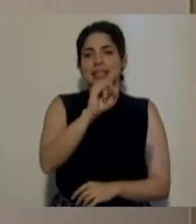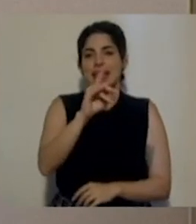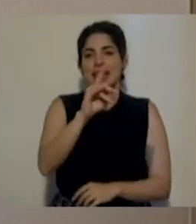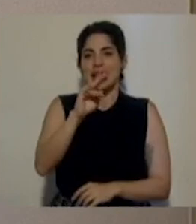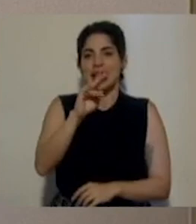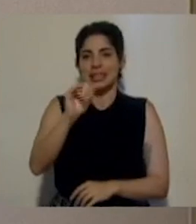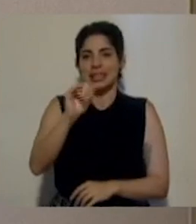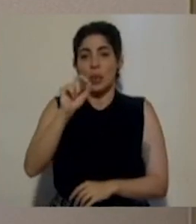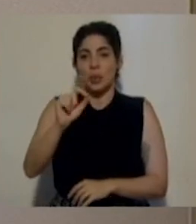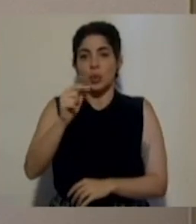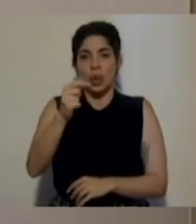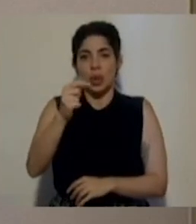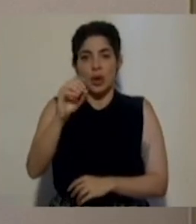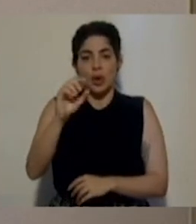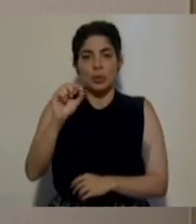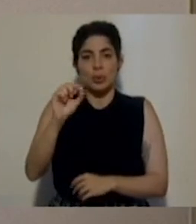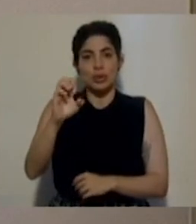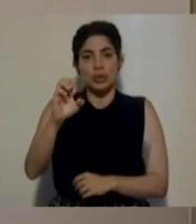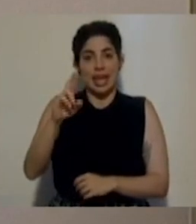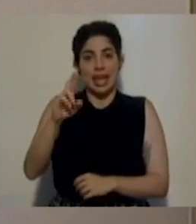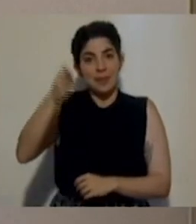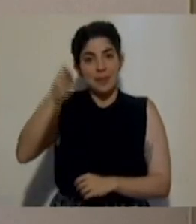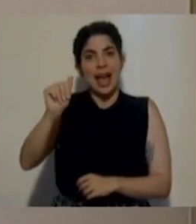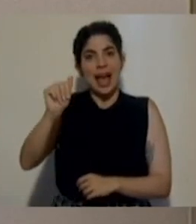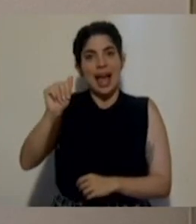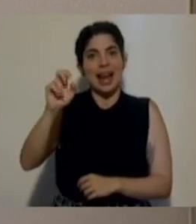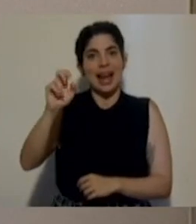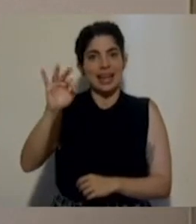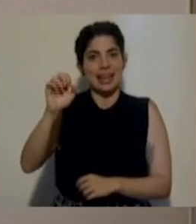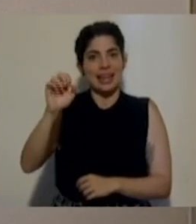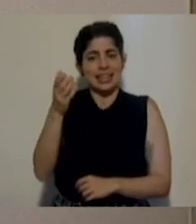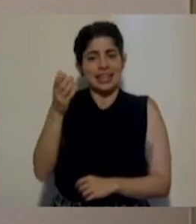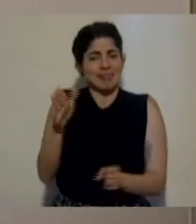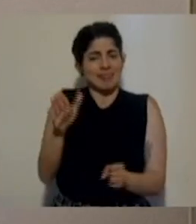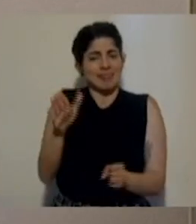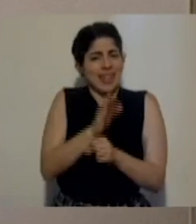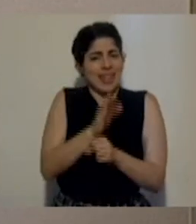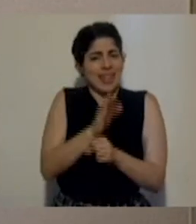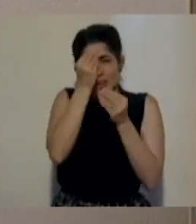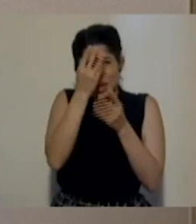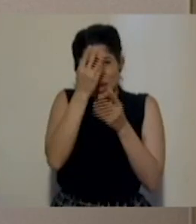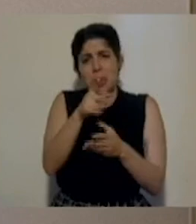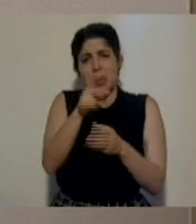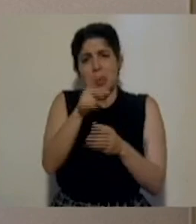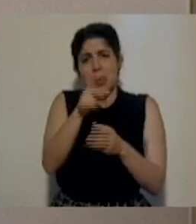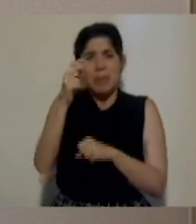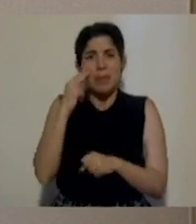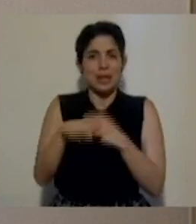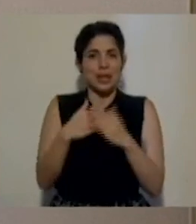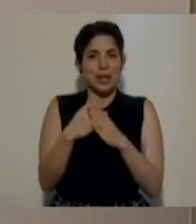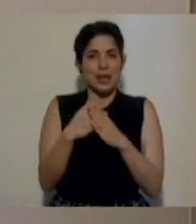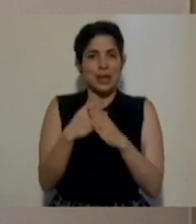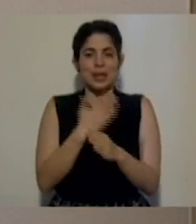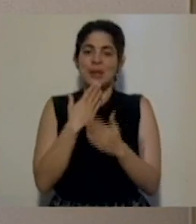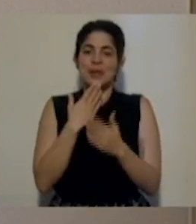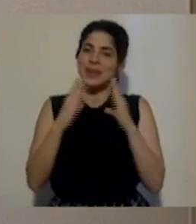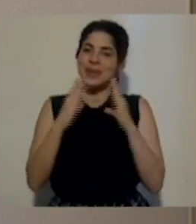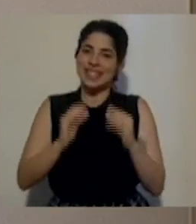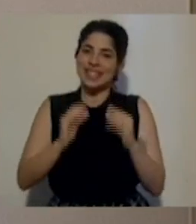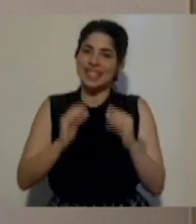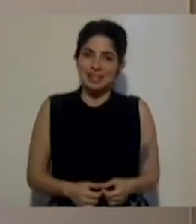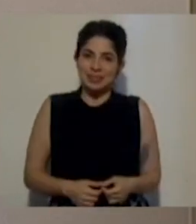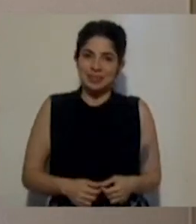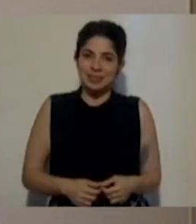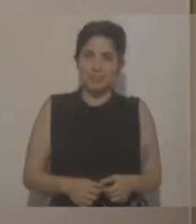.cr barra inclinada alertas. Ahí está toda la información para que nos cuidemos todas y todos. Muy buenas tardes.